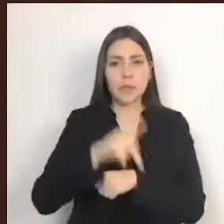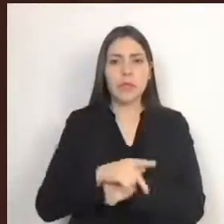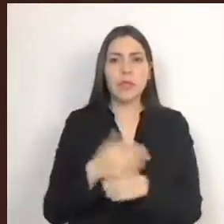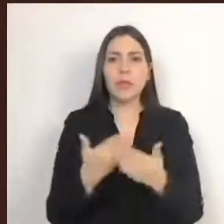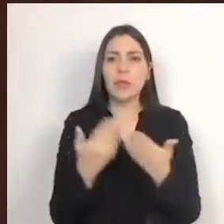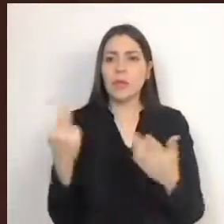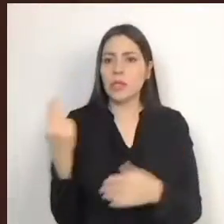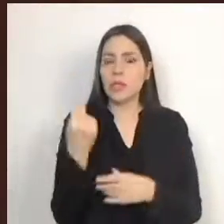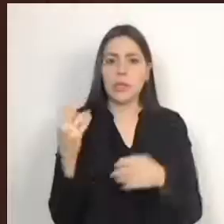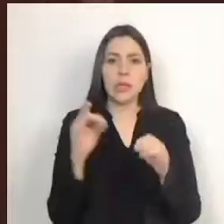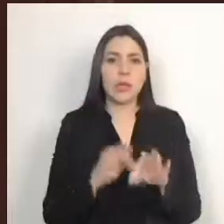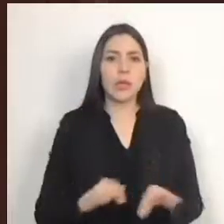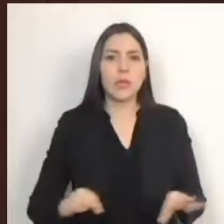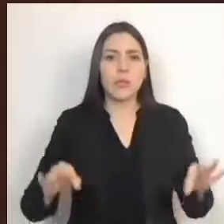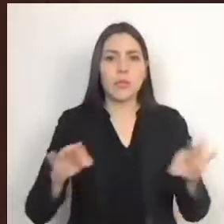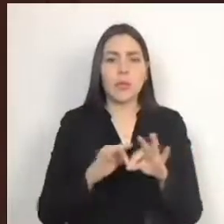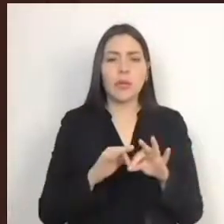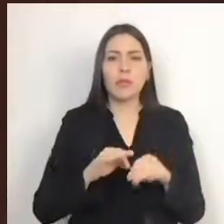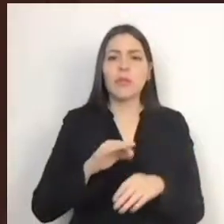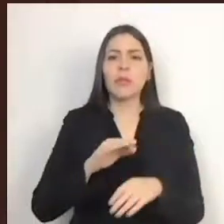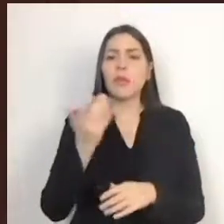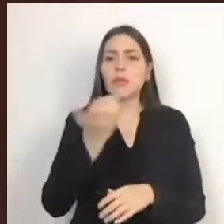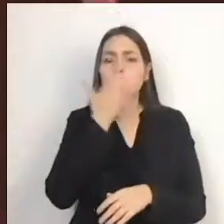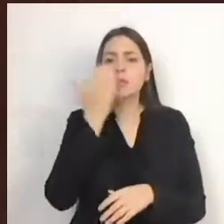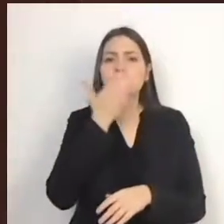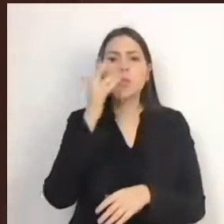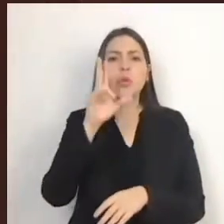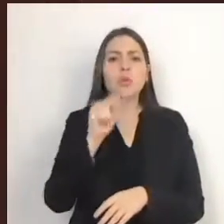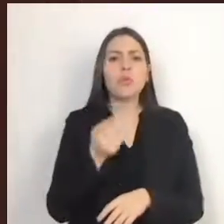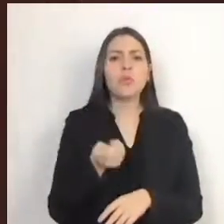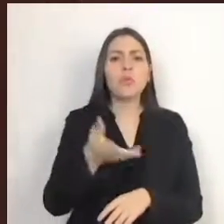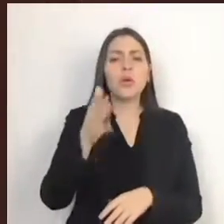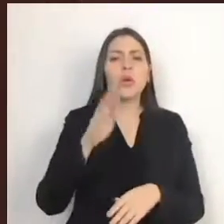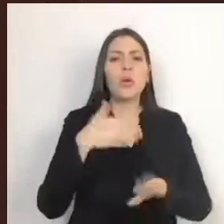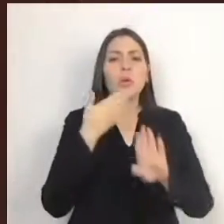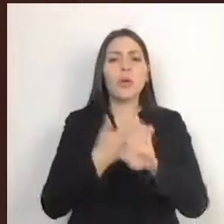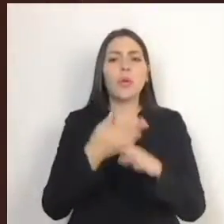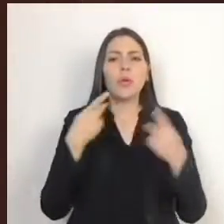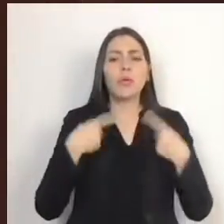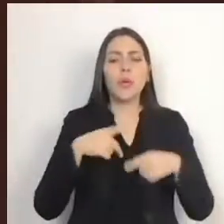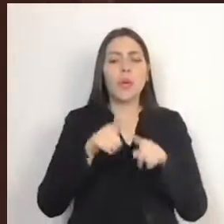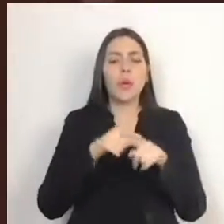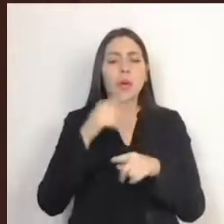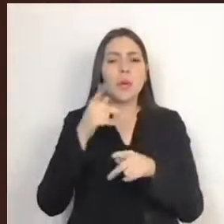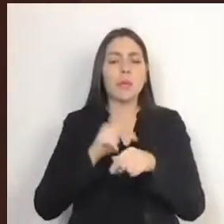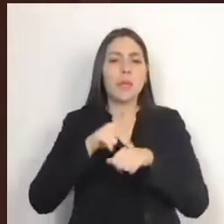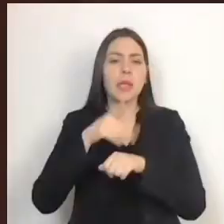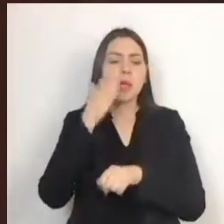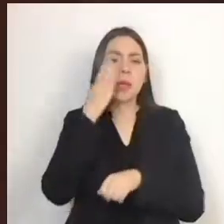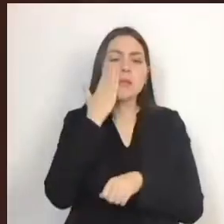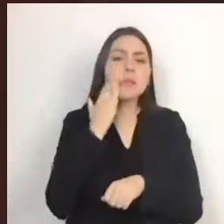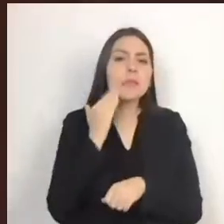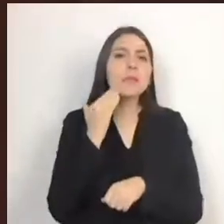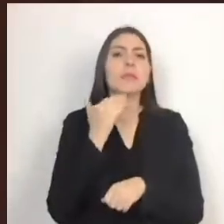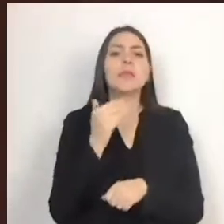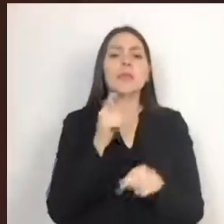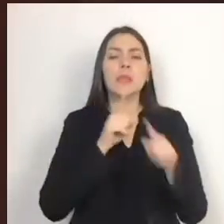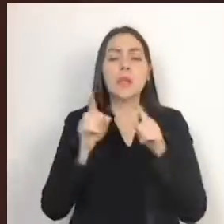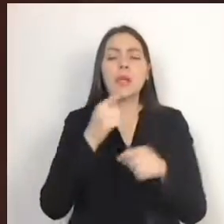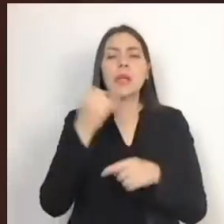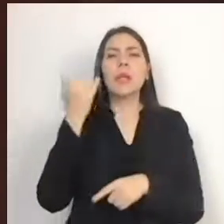los estereotipos que rodean a los afromexicanos y buscar el reconocimiento de su identidad, sus contribuciones